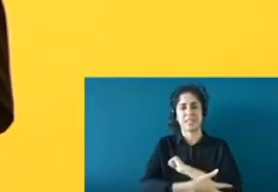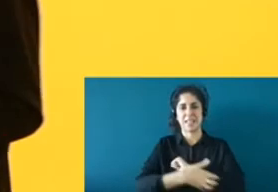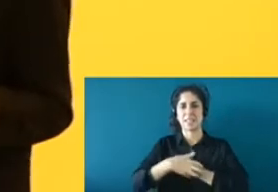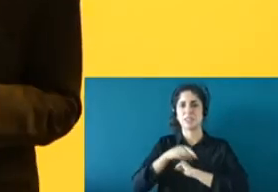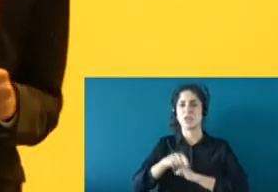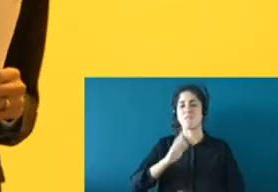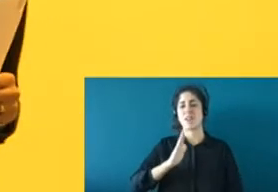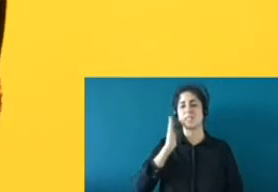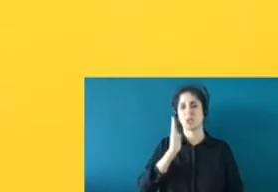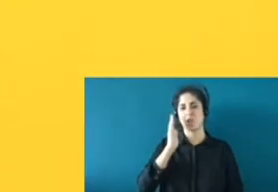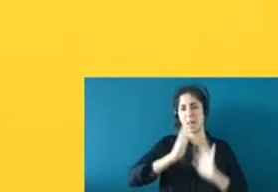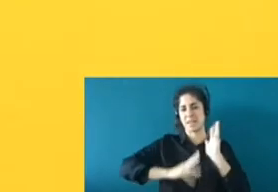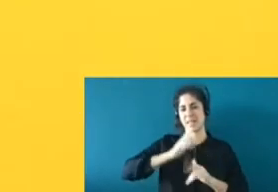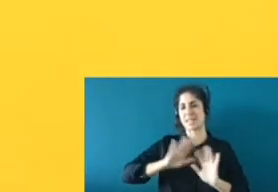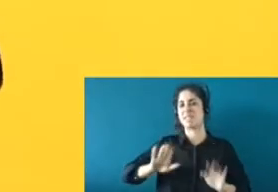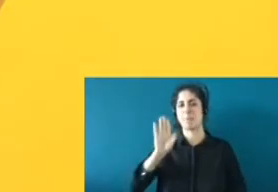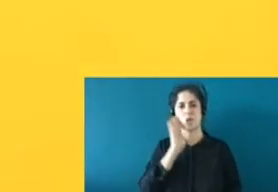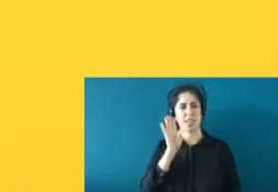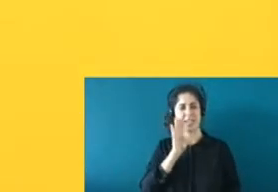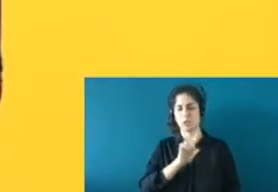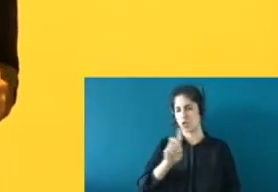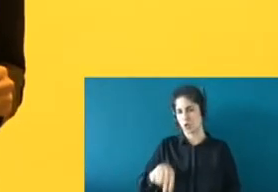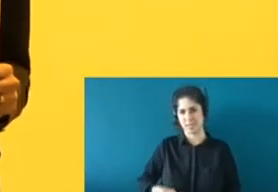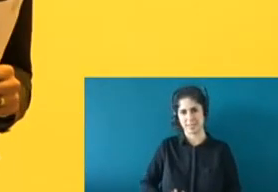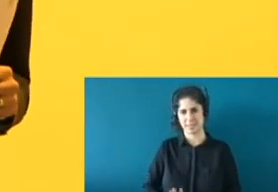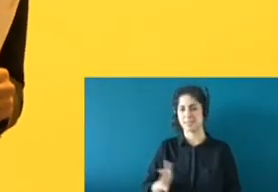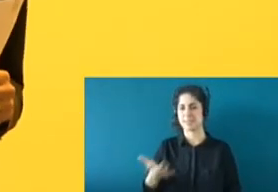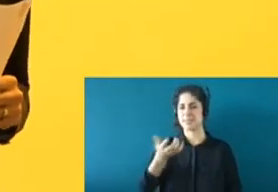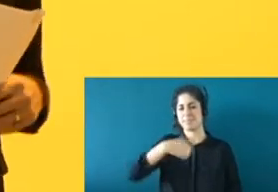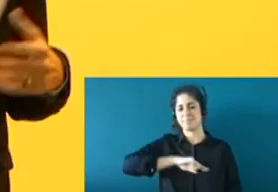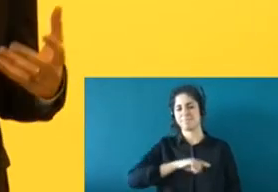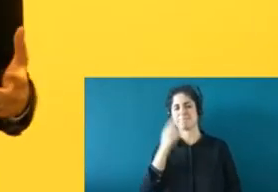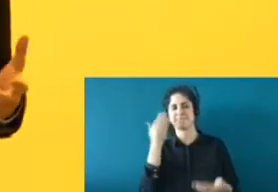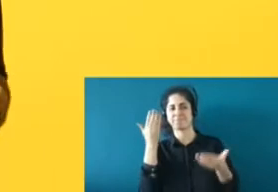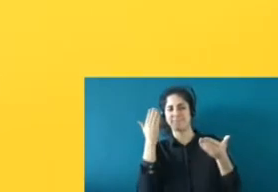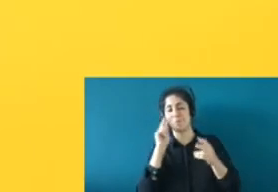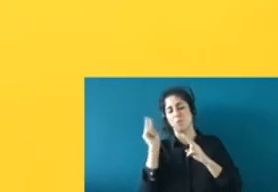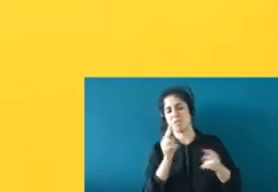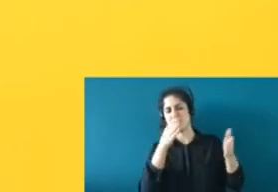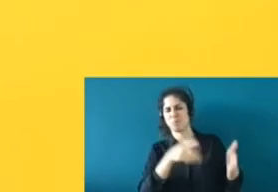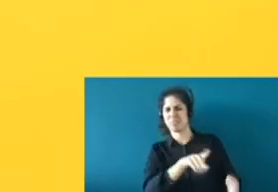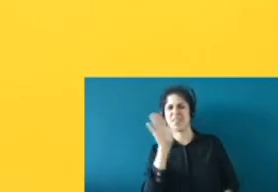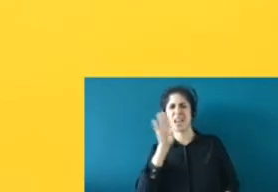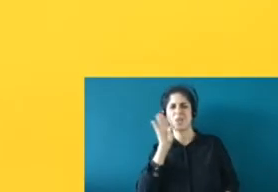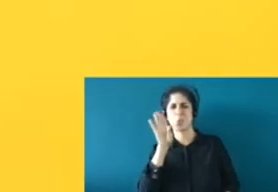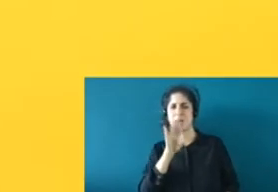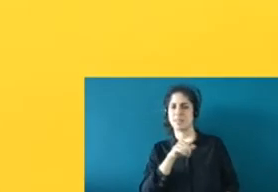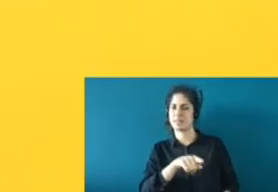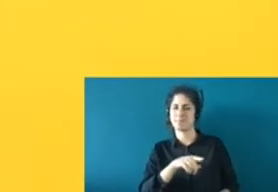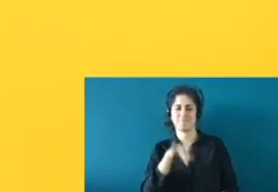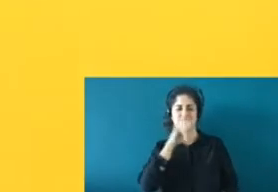tipificado como delito. Por tanto, cuando les tratamos como delincuentes, estamos cometiendo un absoluto error.